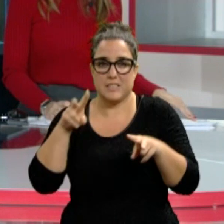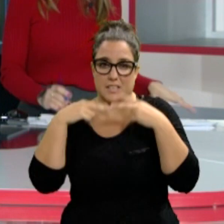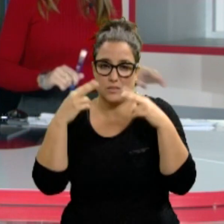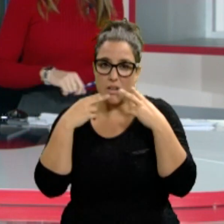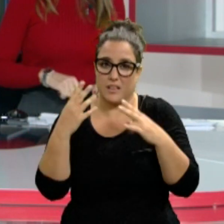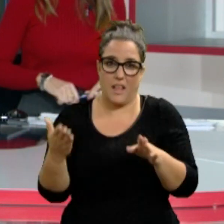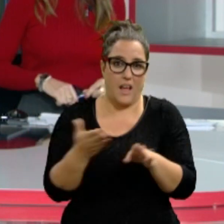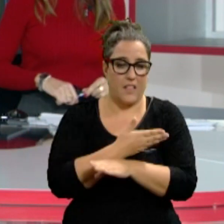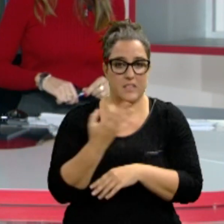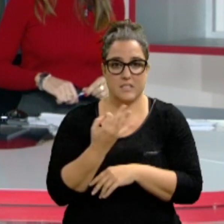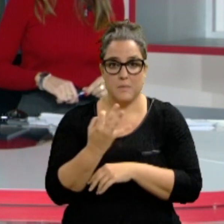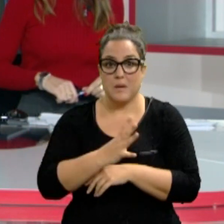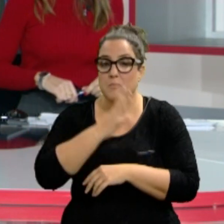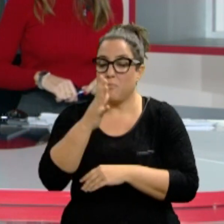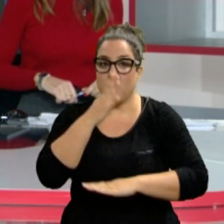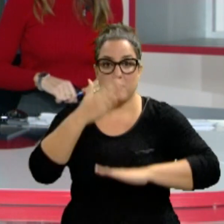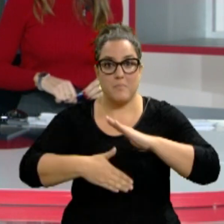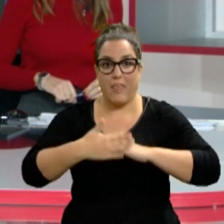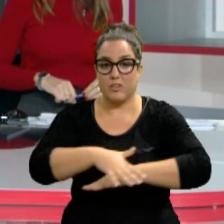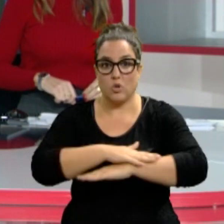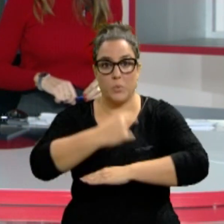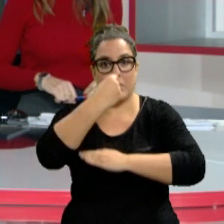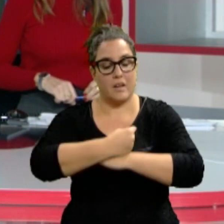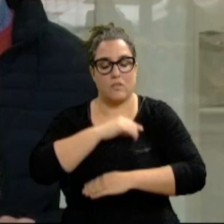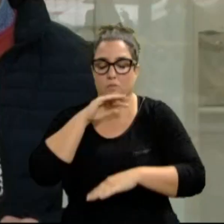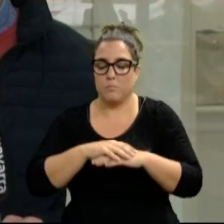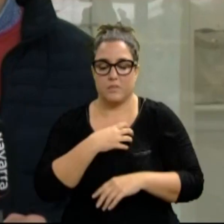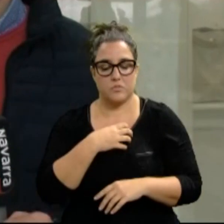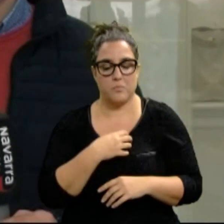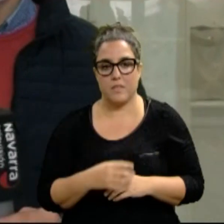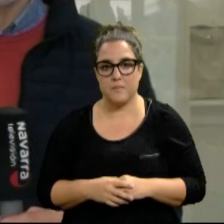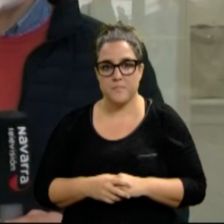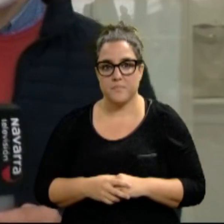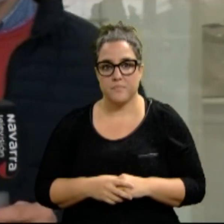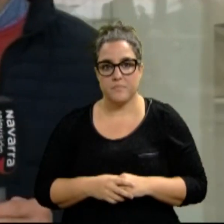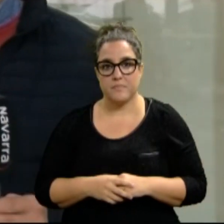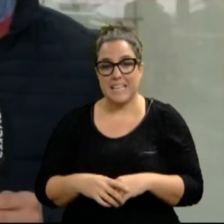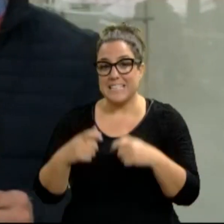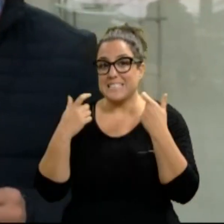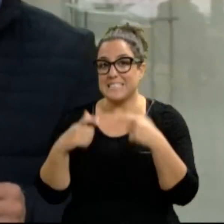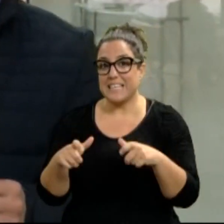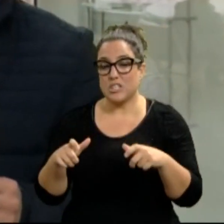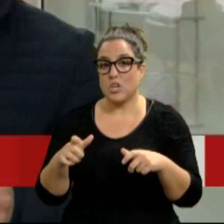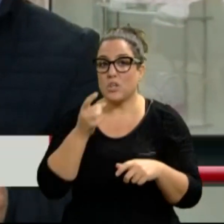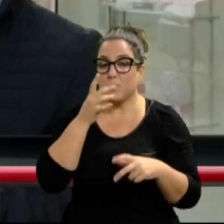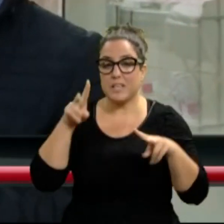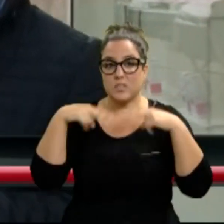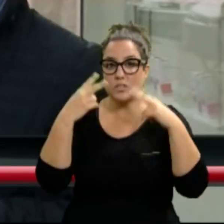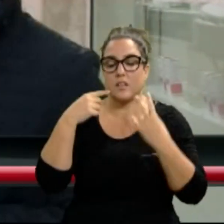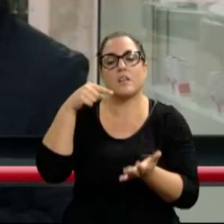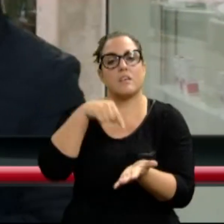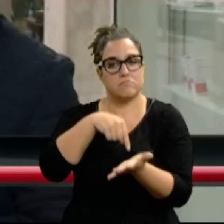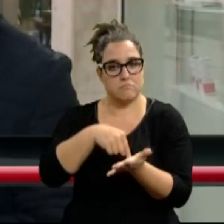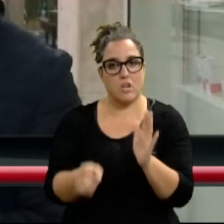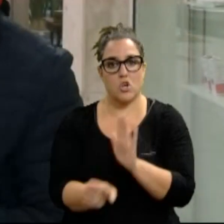Admiten que no pueden asumir los plazos marcados por el Gobierno de Navarra. El sector de la hostelería continúa con sus reivindicaciones.